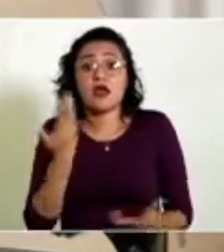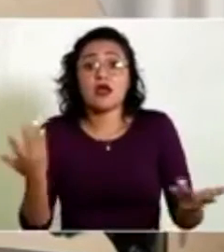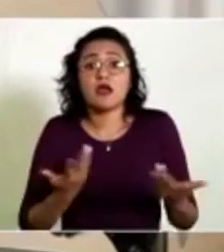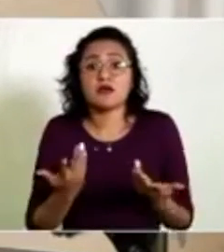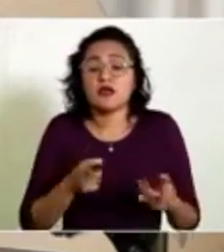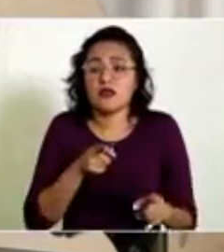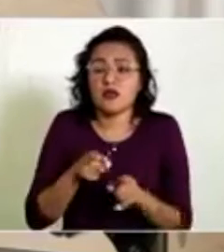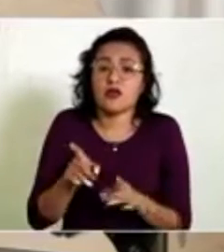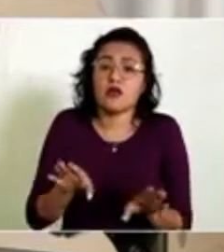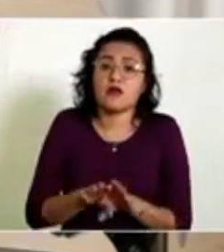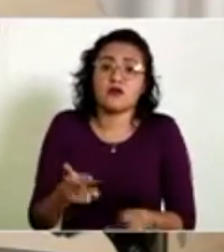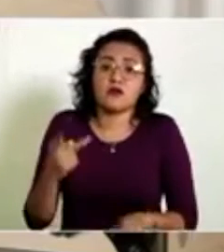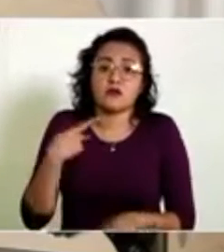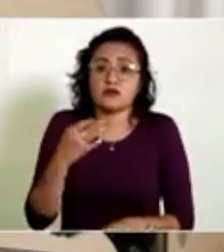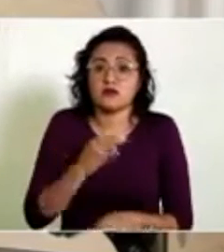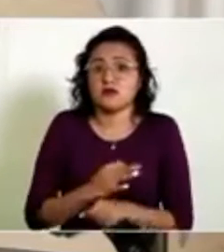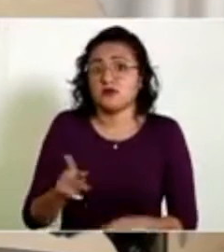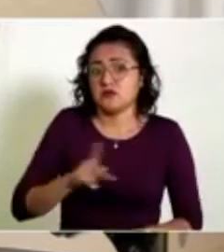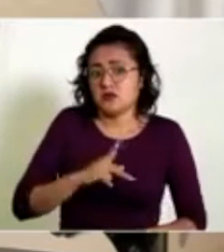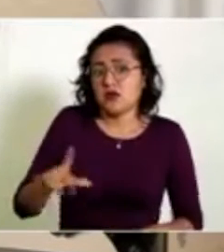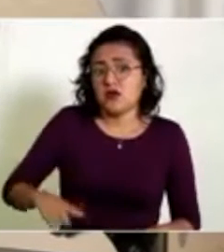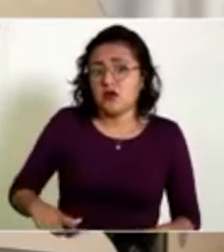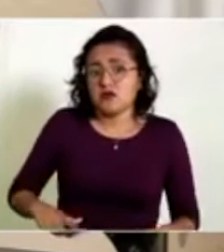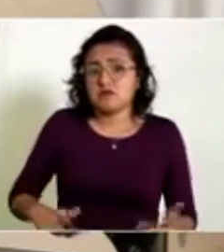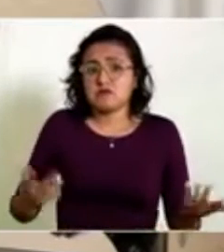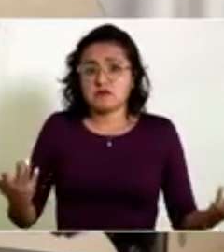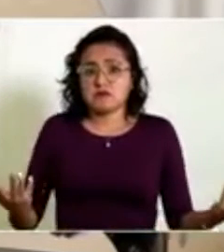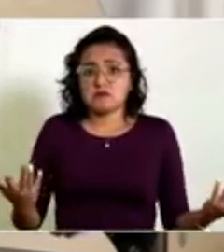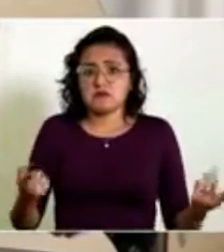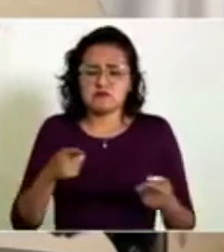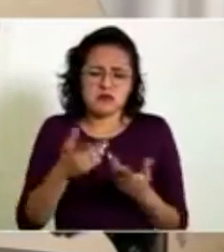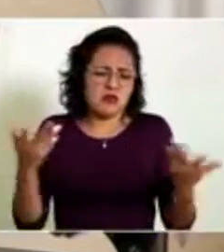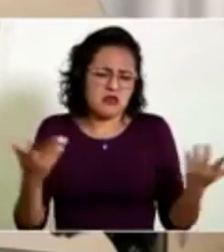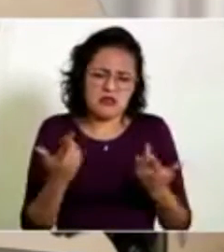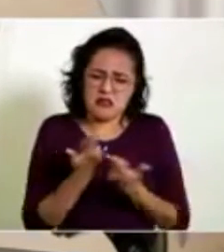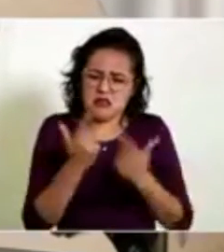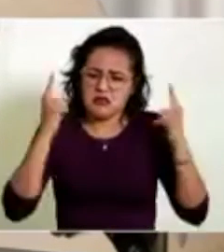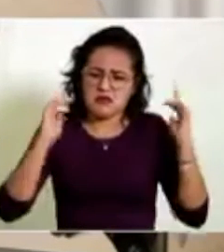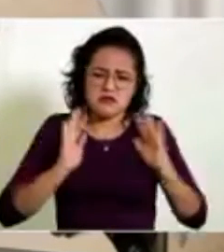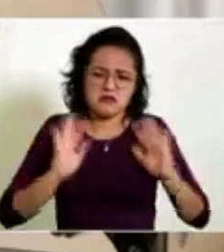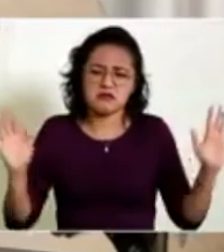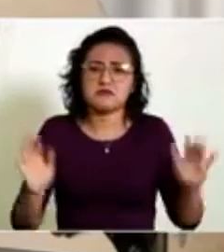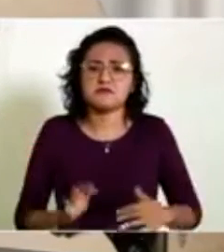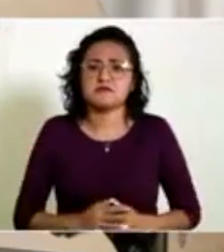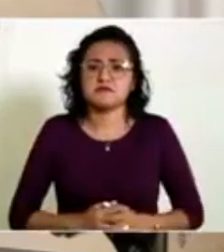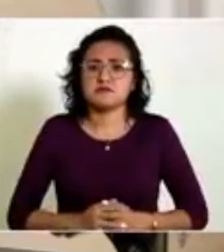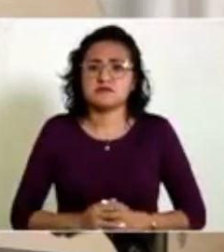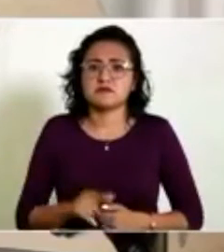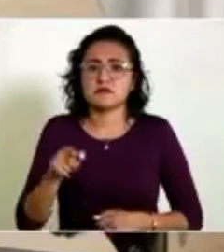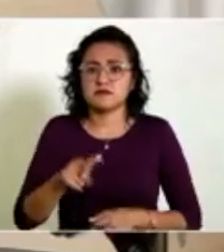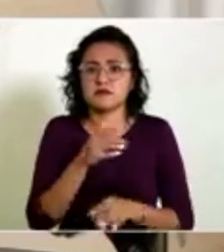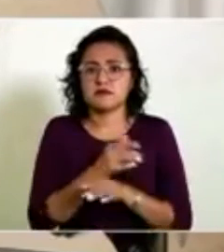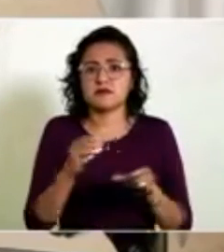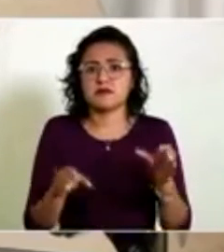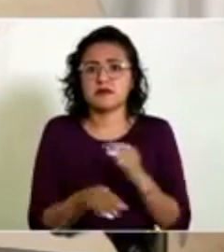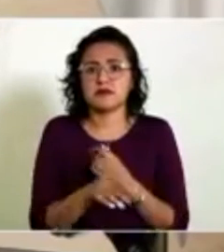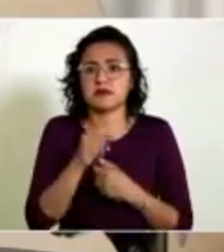haciendo crítica política de mi gobierno, que la hagan. Esas cosas